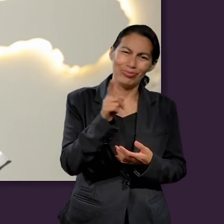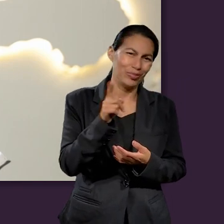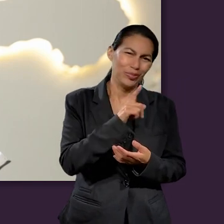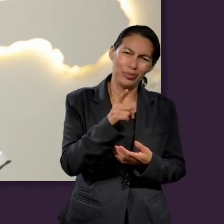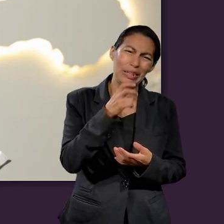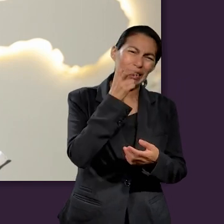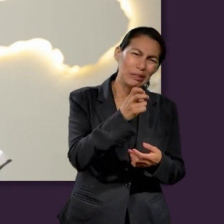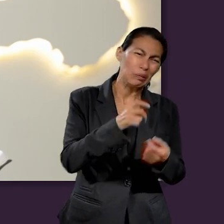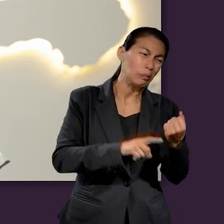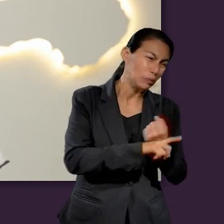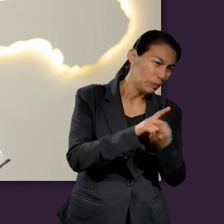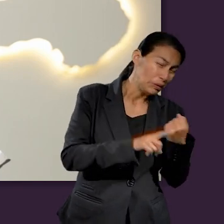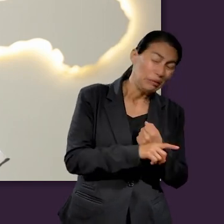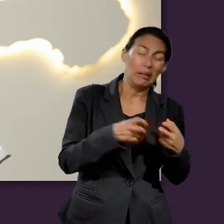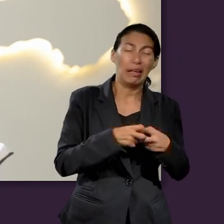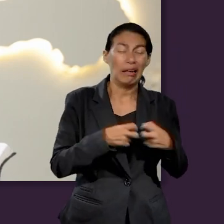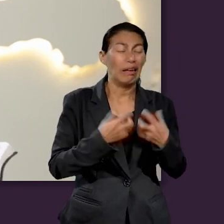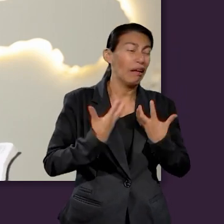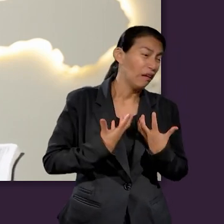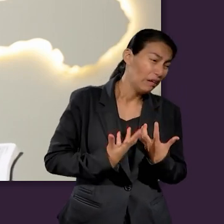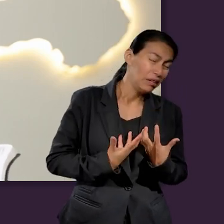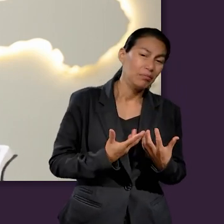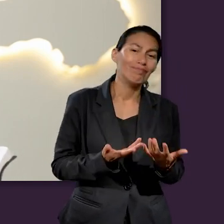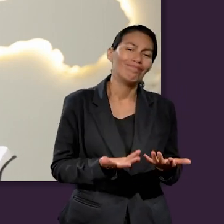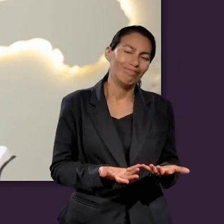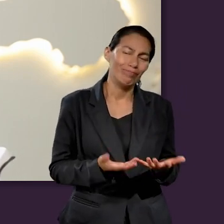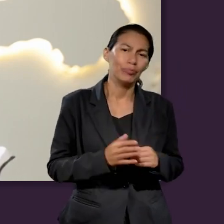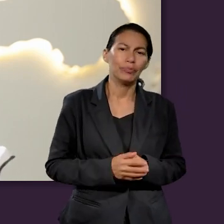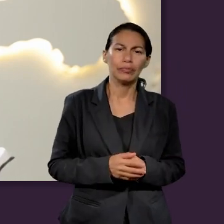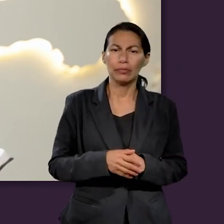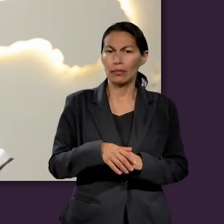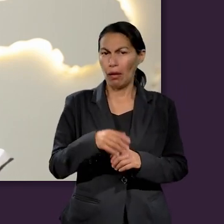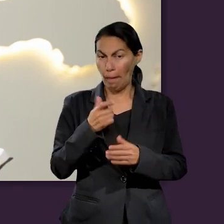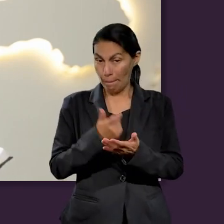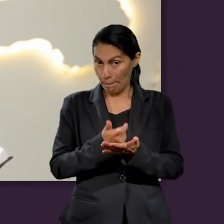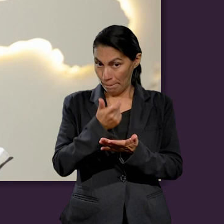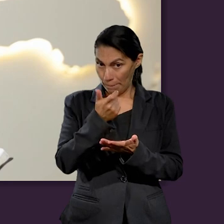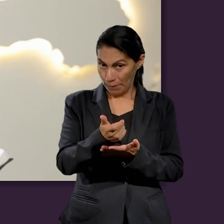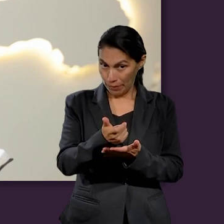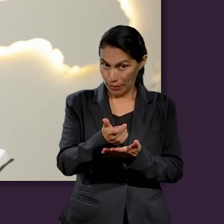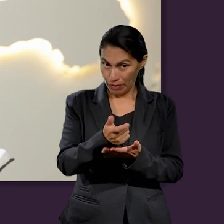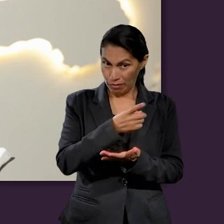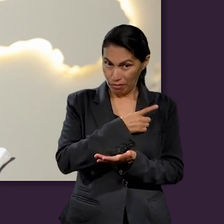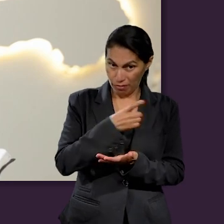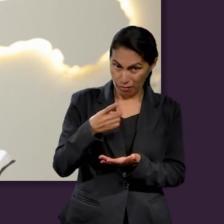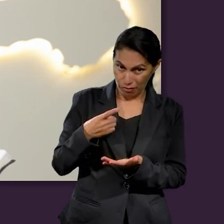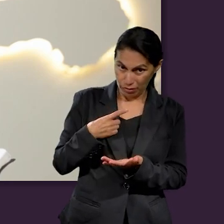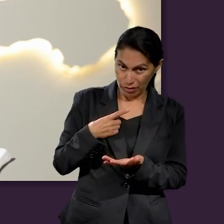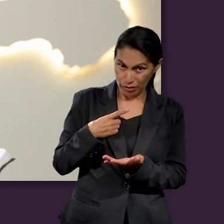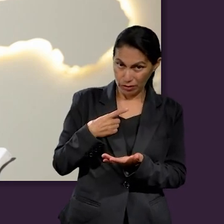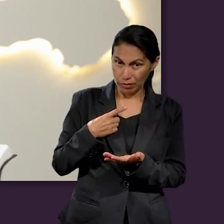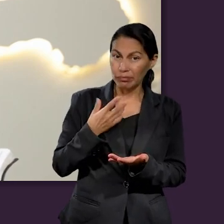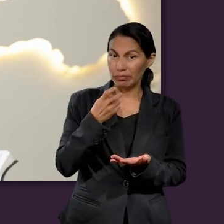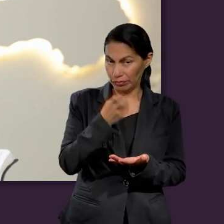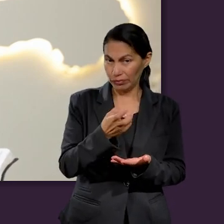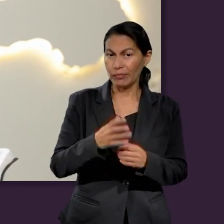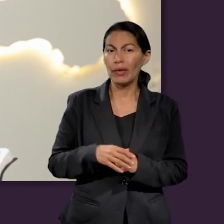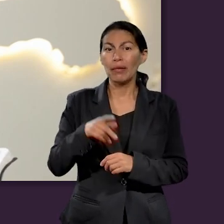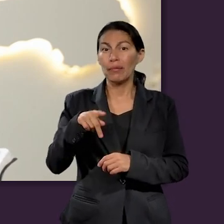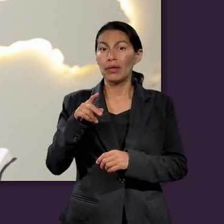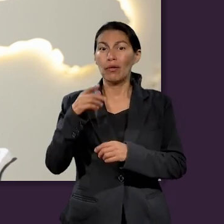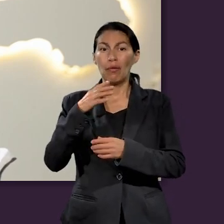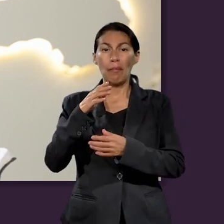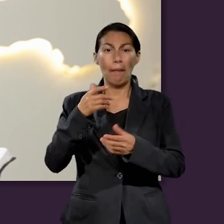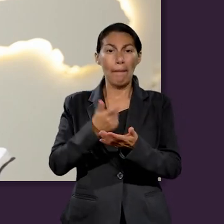deudas, porque esas traen pues muchos problemas a las familias, a los hogares. Pero paga tus